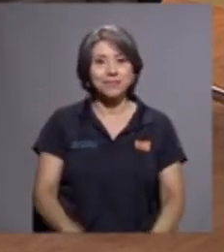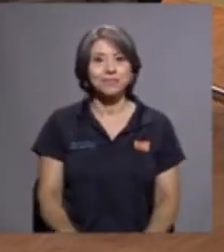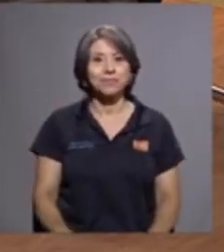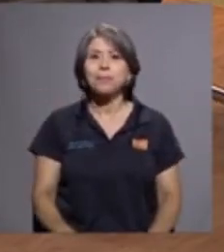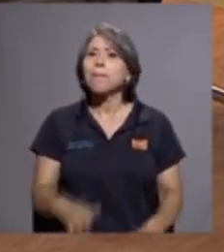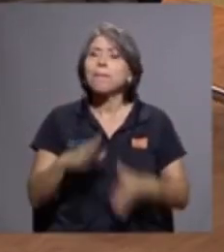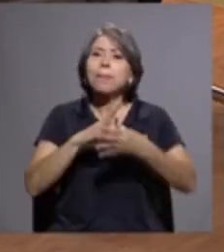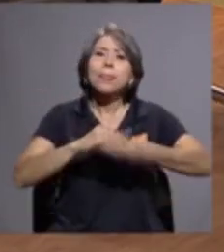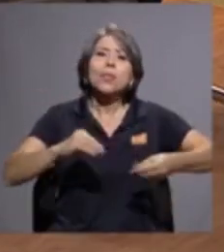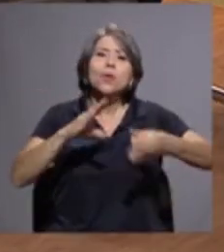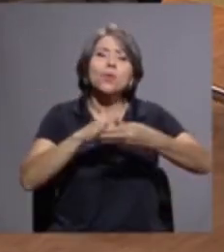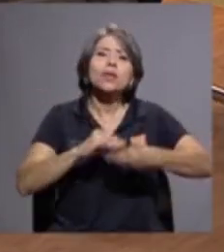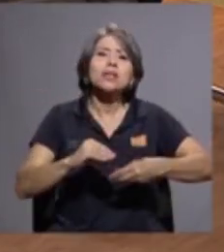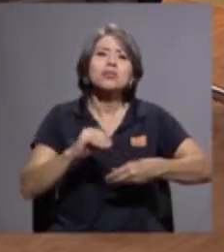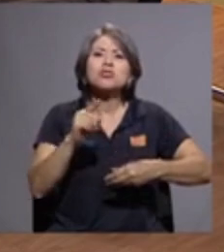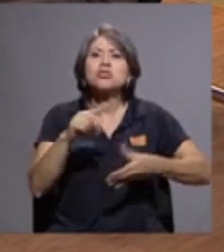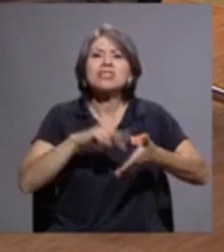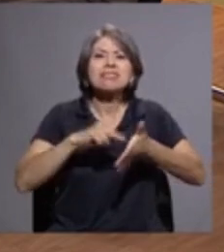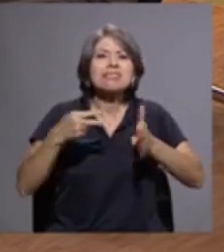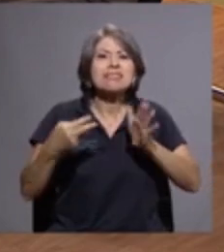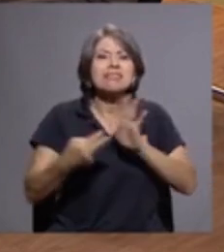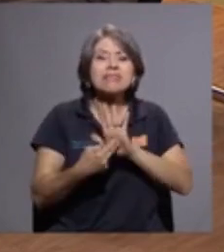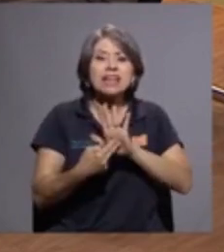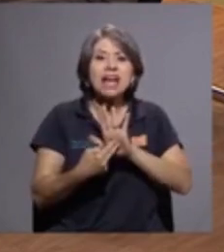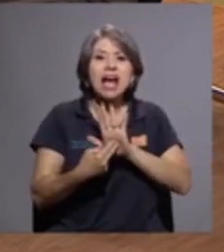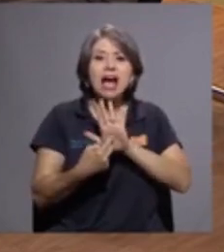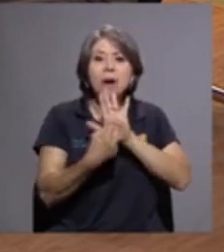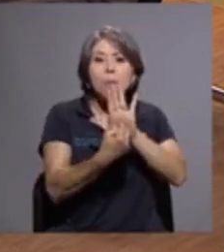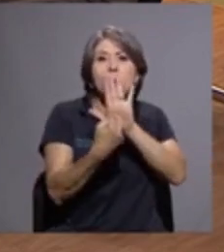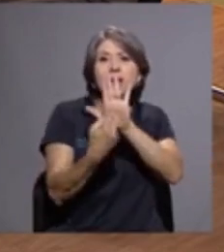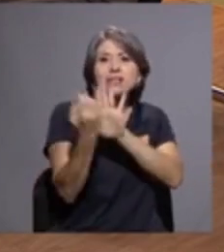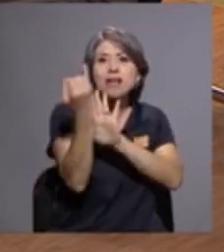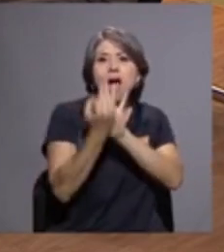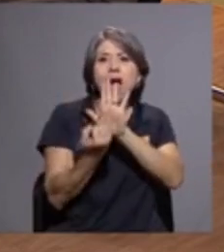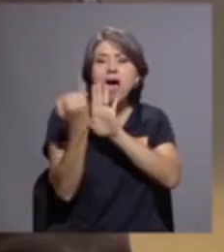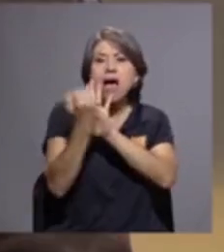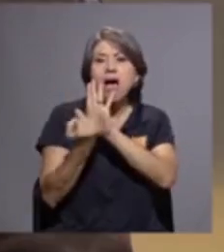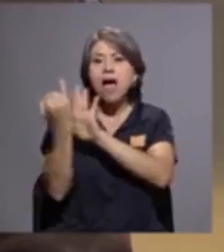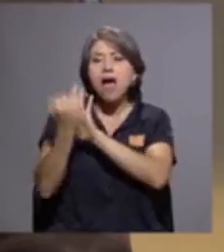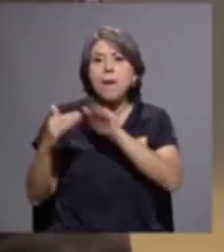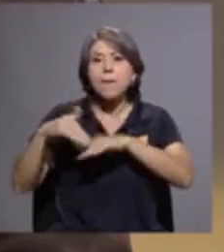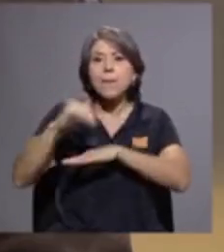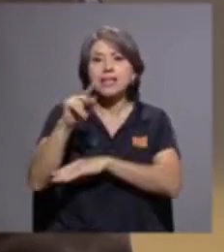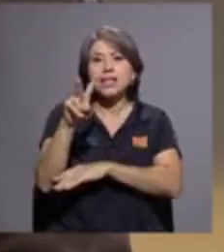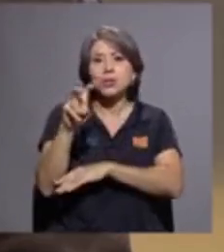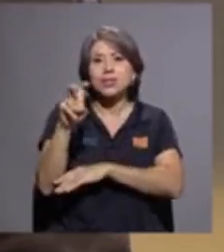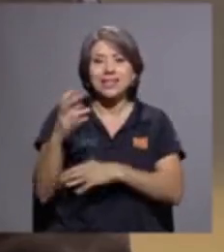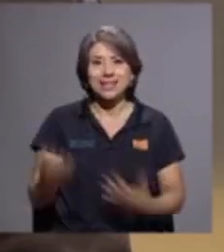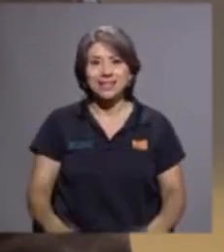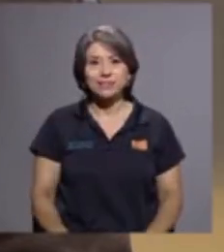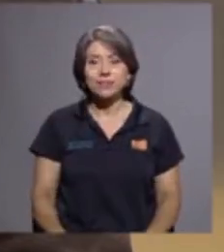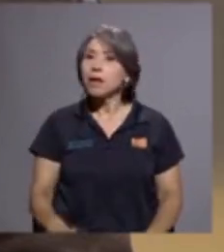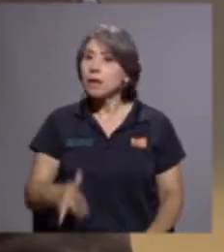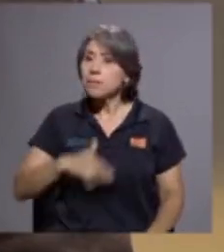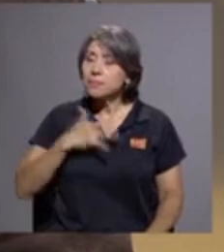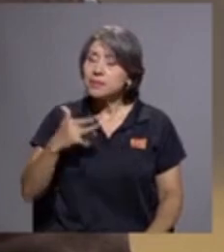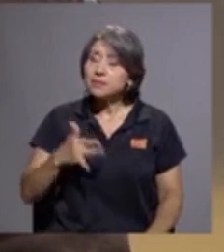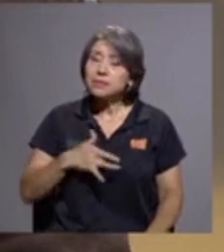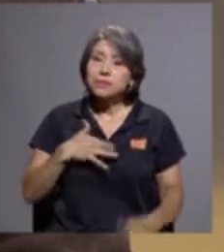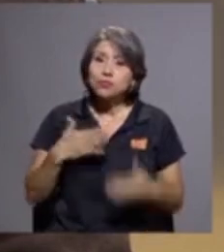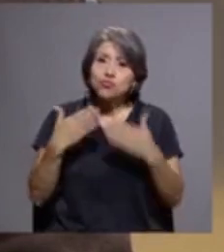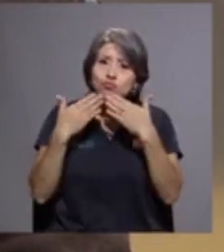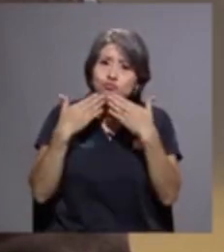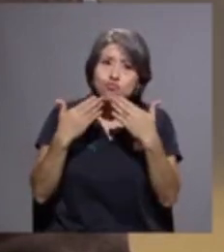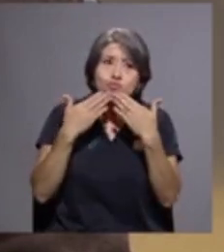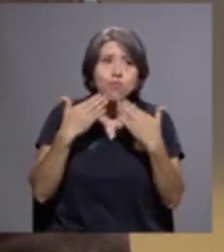Cuéntanos un poquito lo que significa esta muestra, esas más de 200 acuarelas. Bueno, me siento muy agradecido